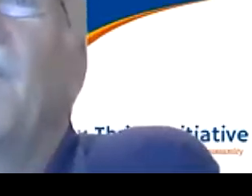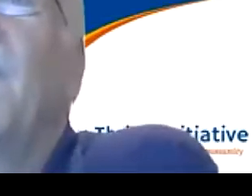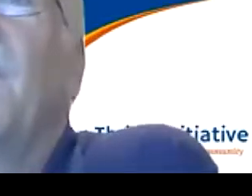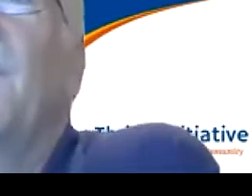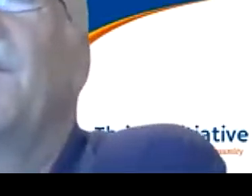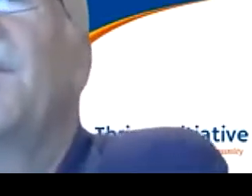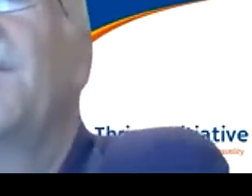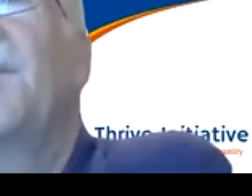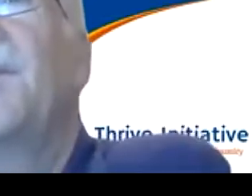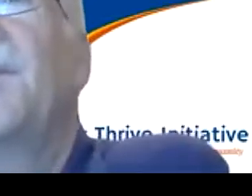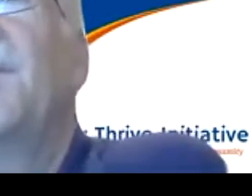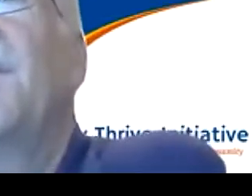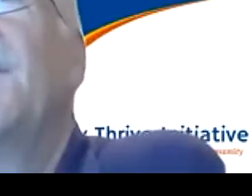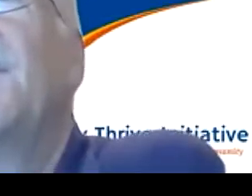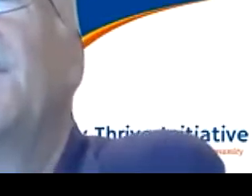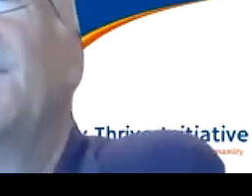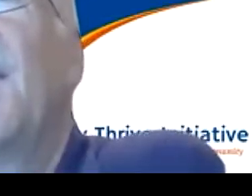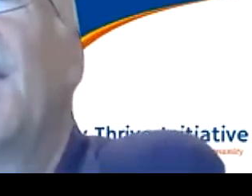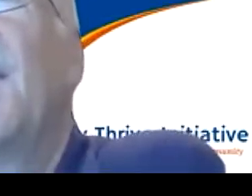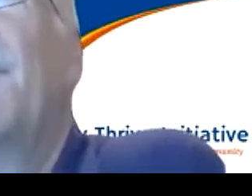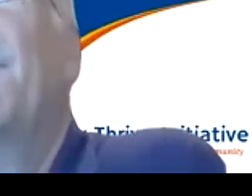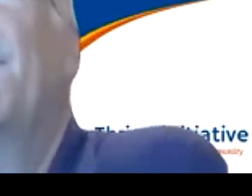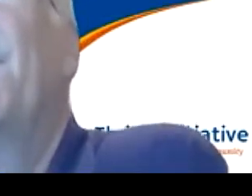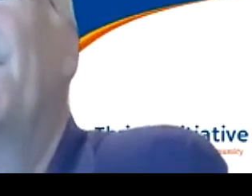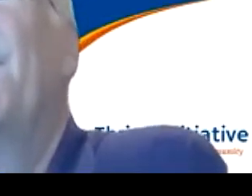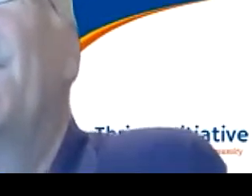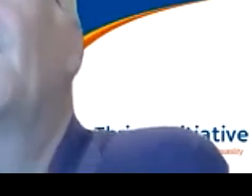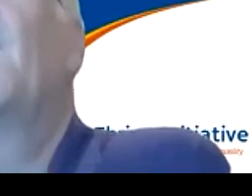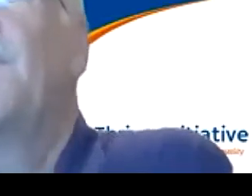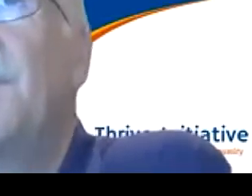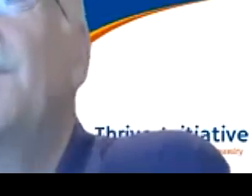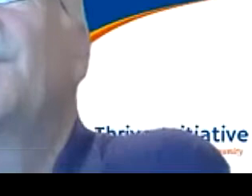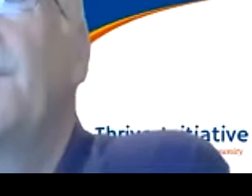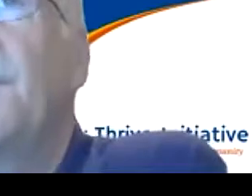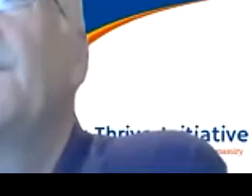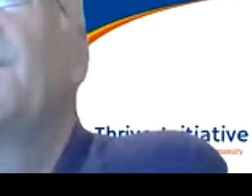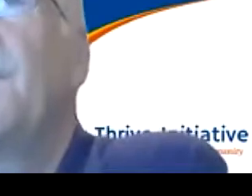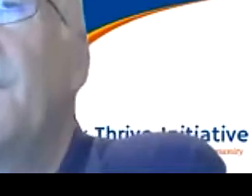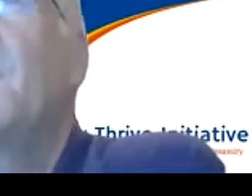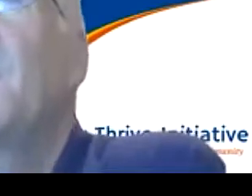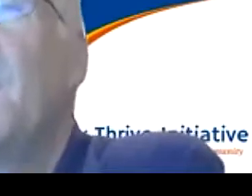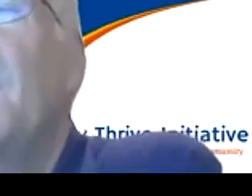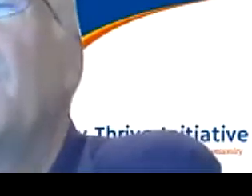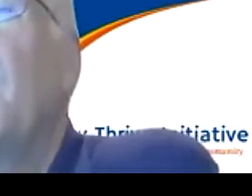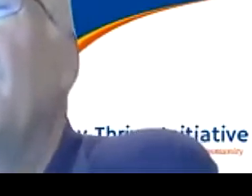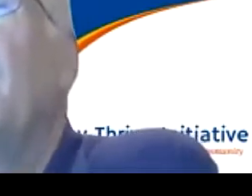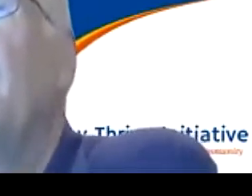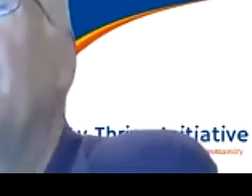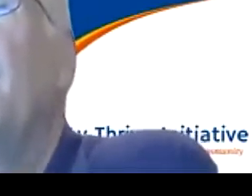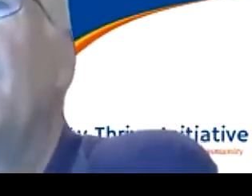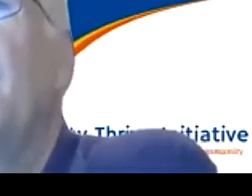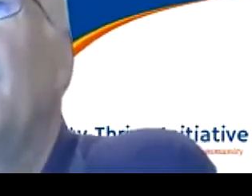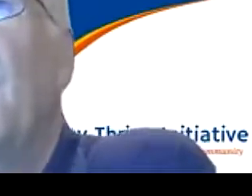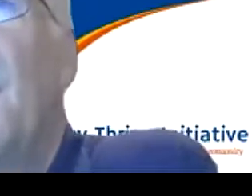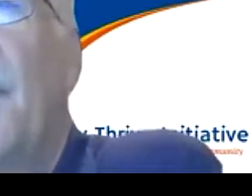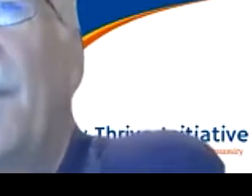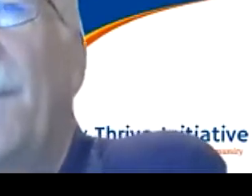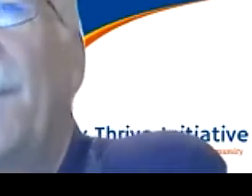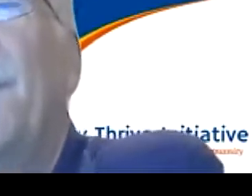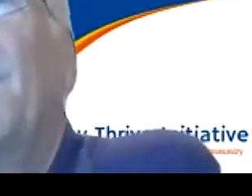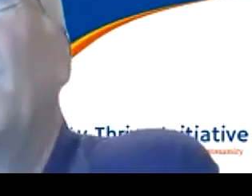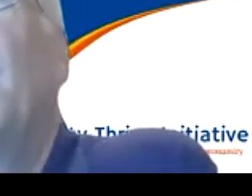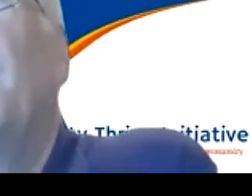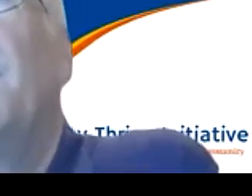Sí, personalmente aquí en la HGH estamos haciendo esa evaluación central a la persona que ya